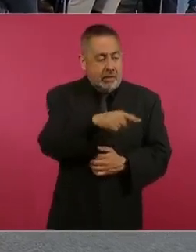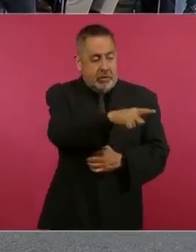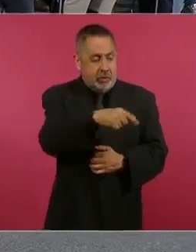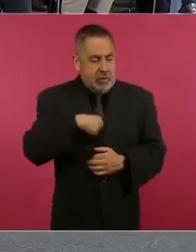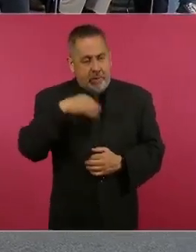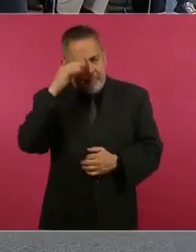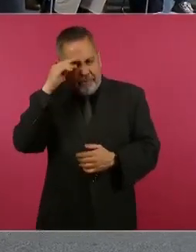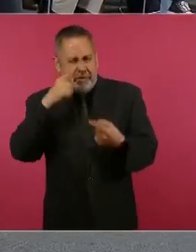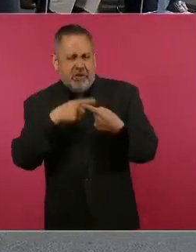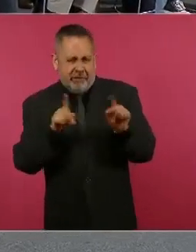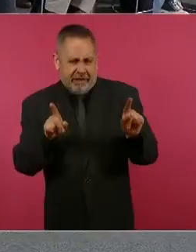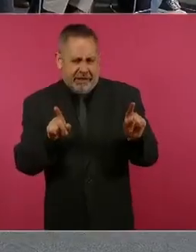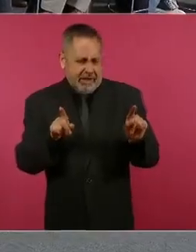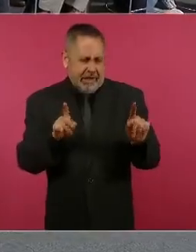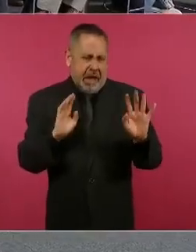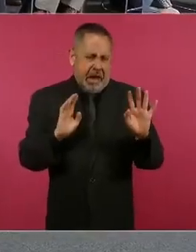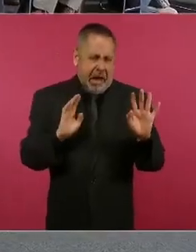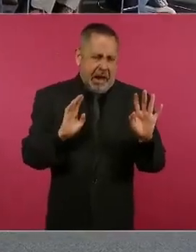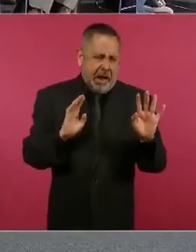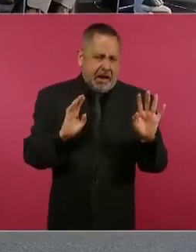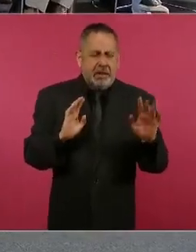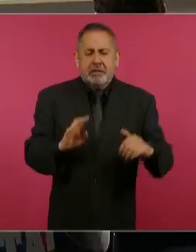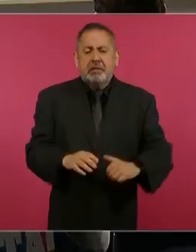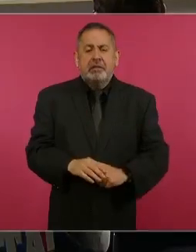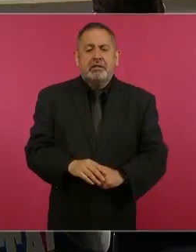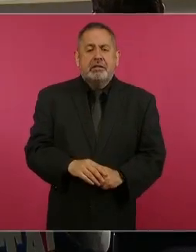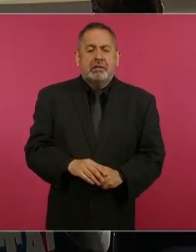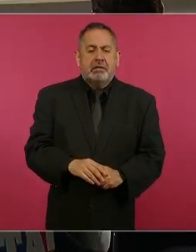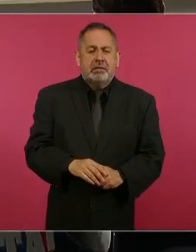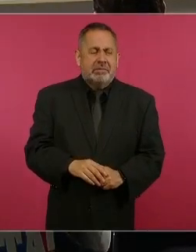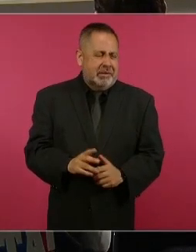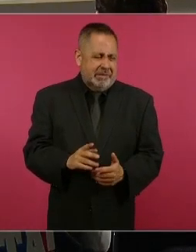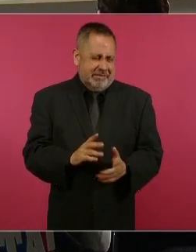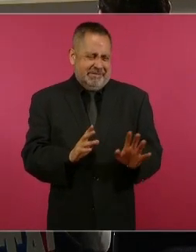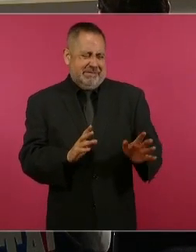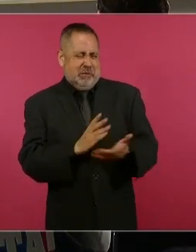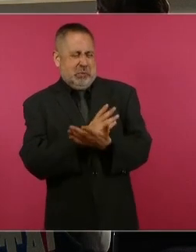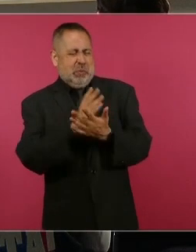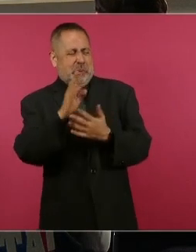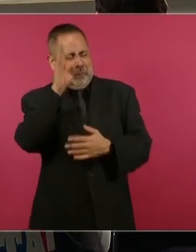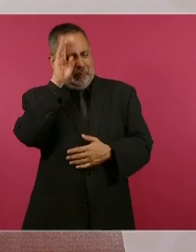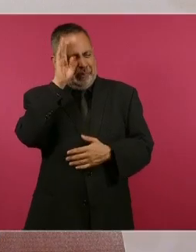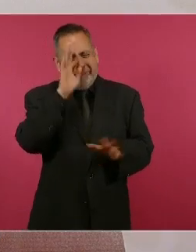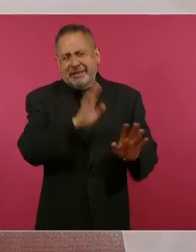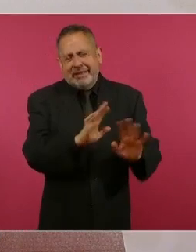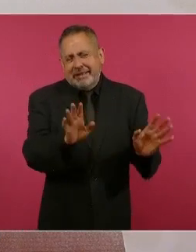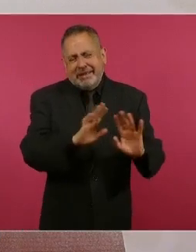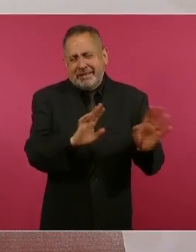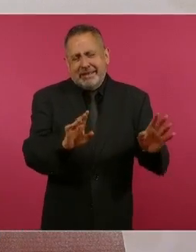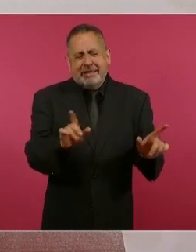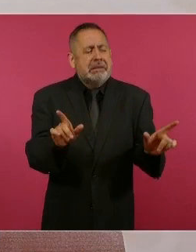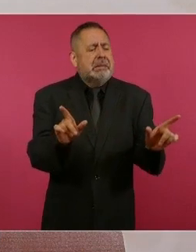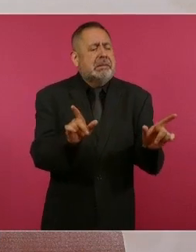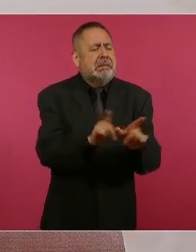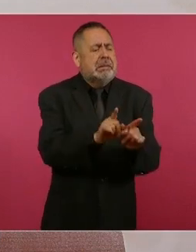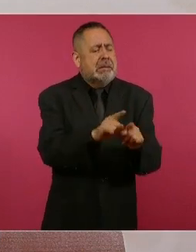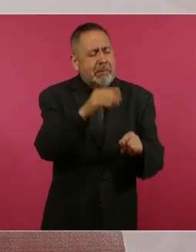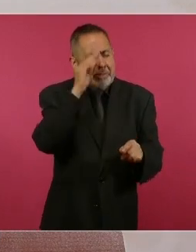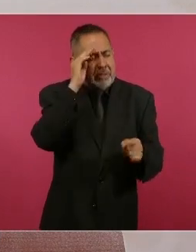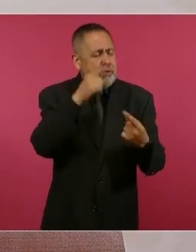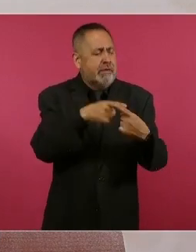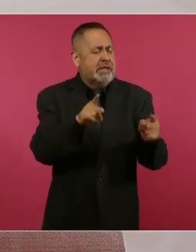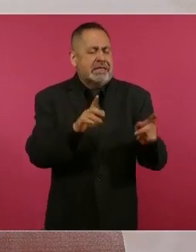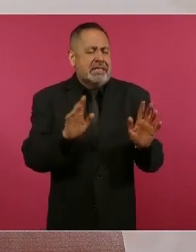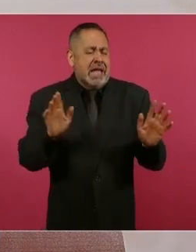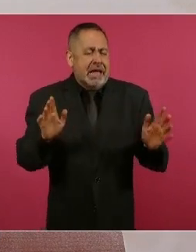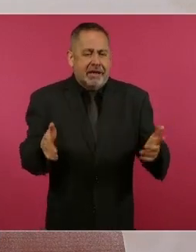no es para tanto, no es